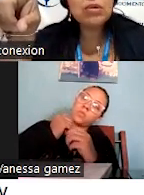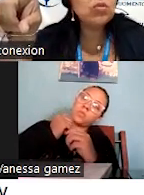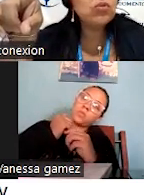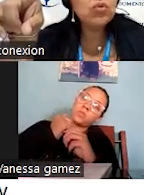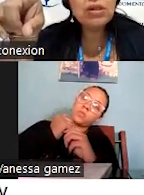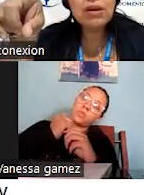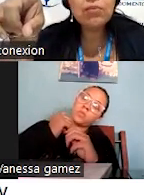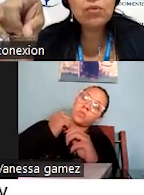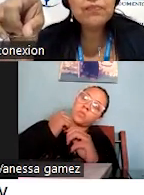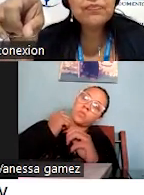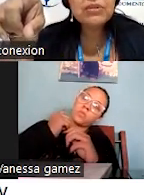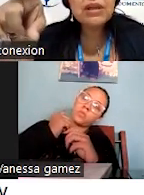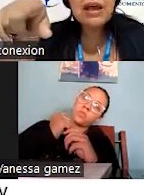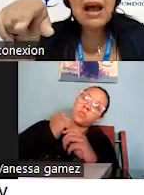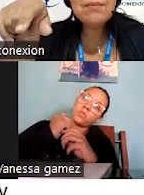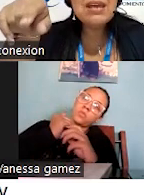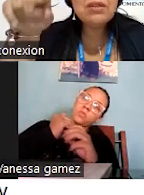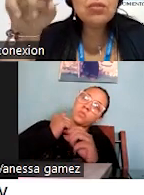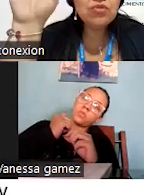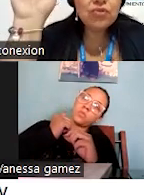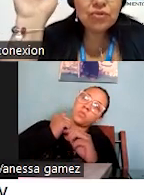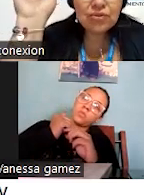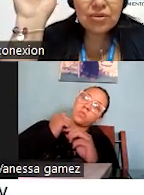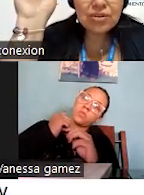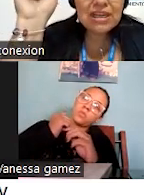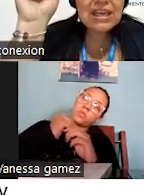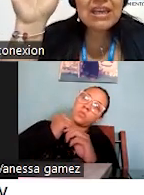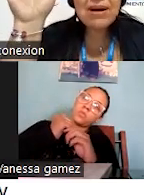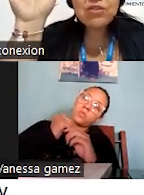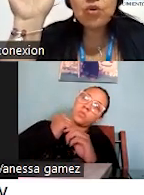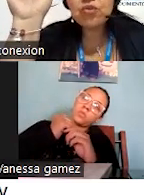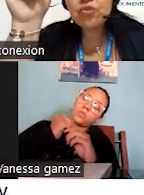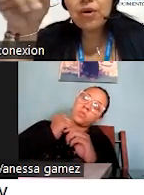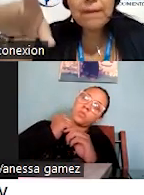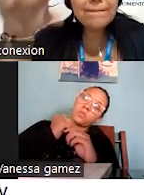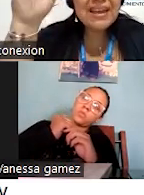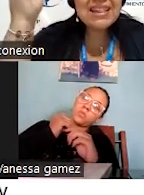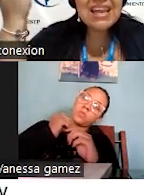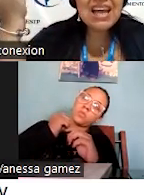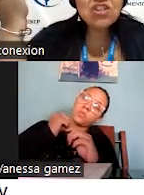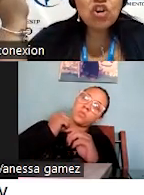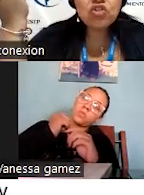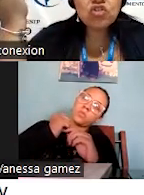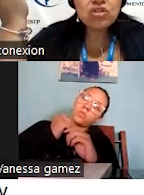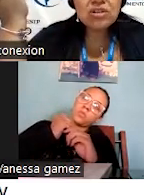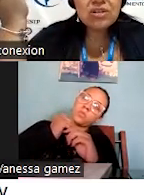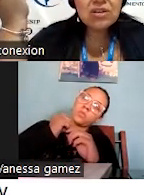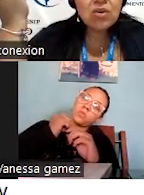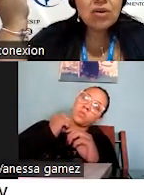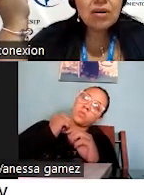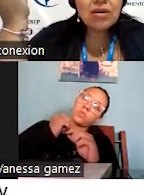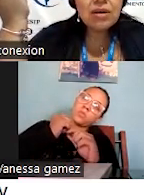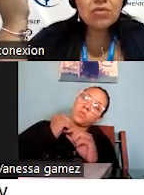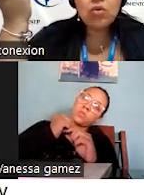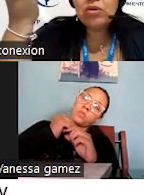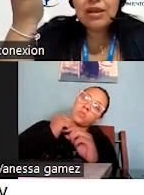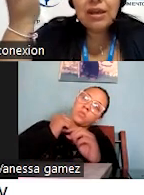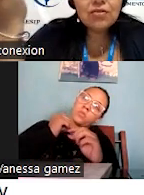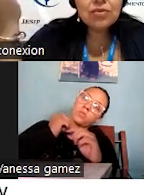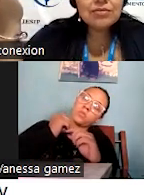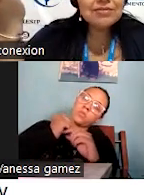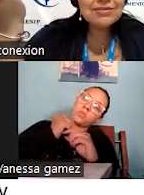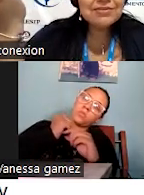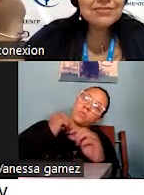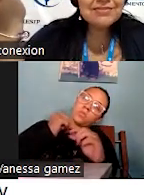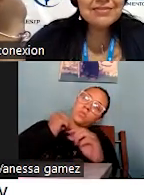contexto, pero no solo el tiempo. Habíanos, íbanos, veníanos. No,